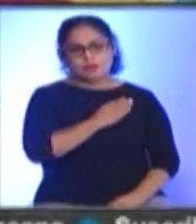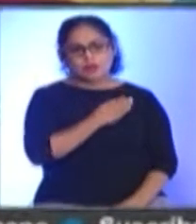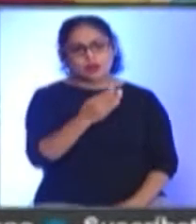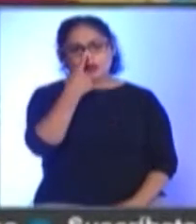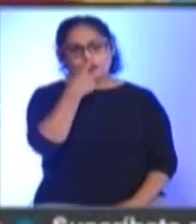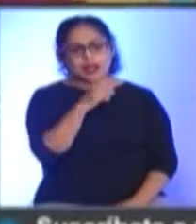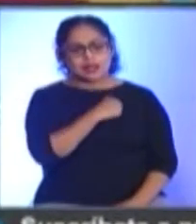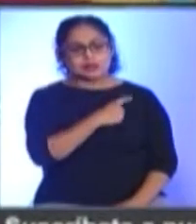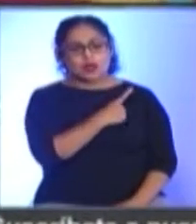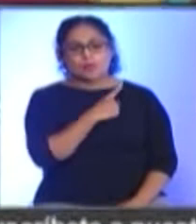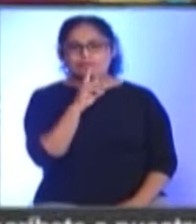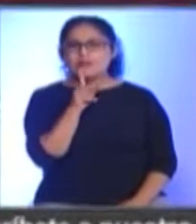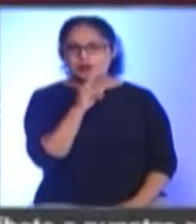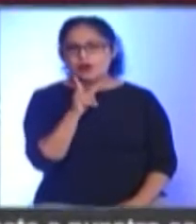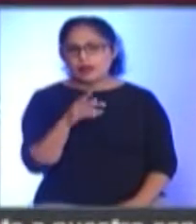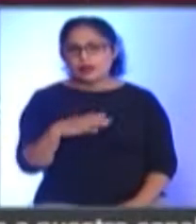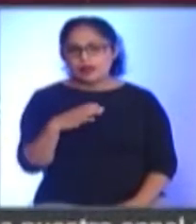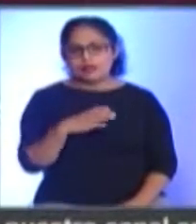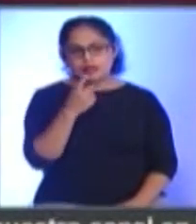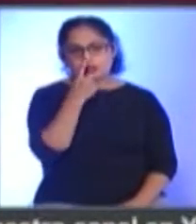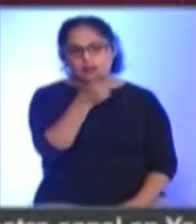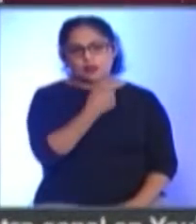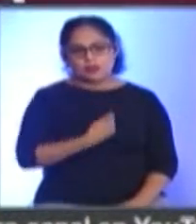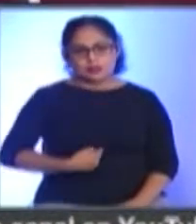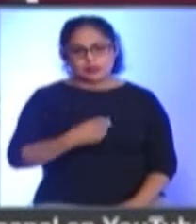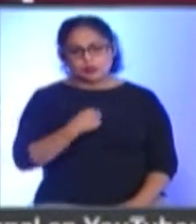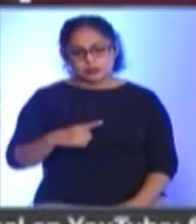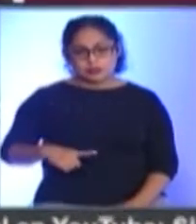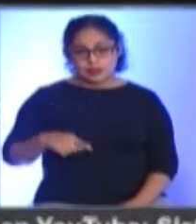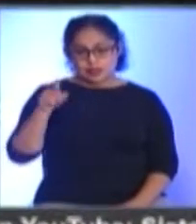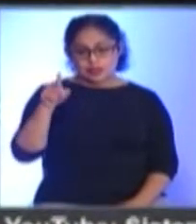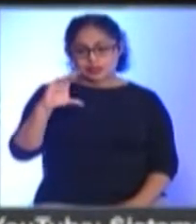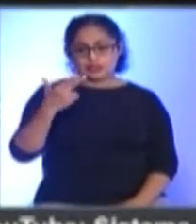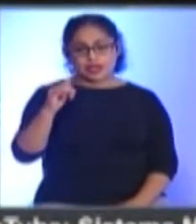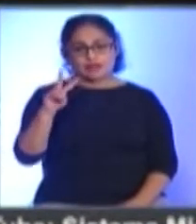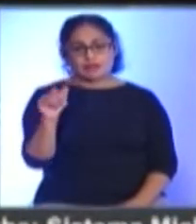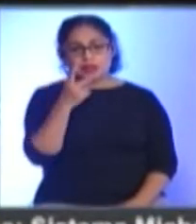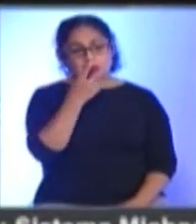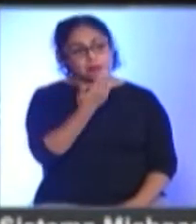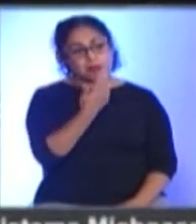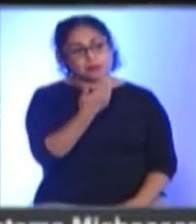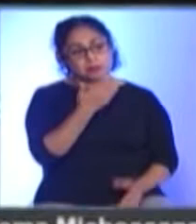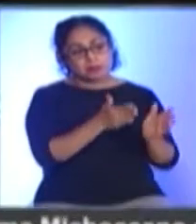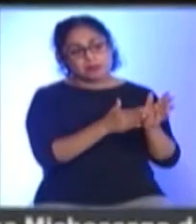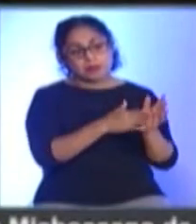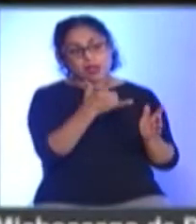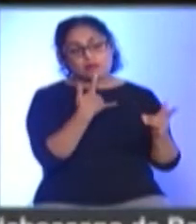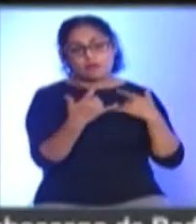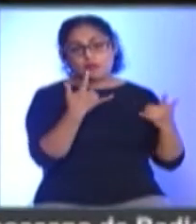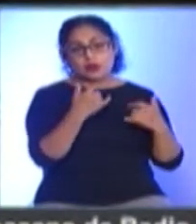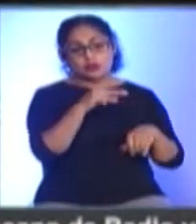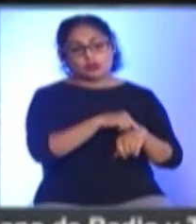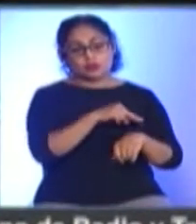elevar su calidad de vida Resaltó el alcalde Finalmente Chava Cortés reconoció el esfuerzo de los médicos A quienes calificó